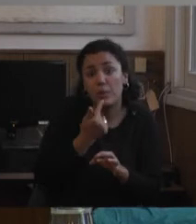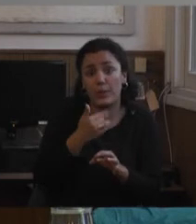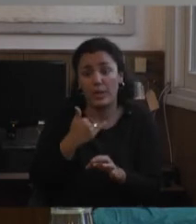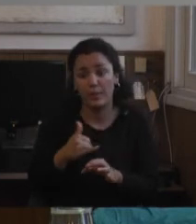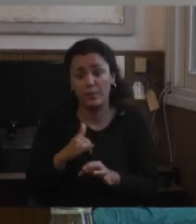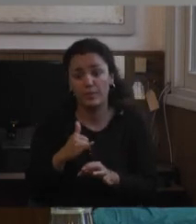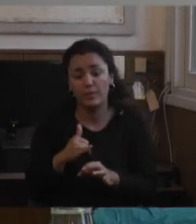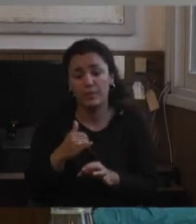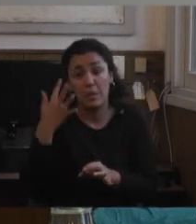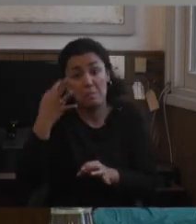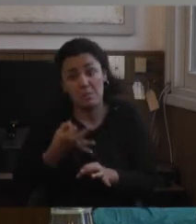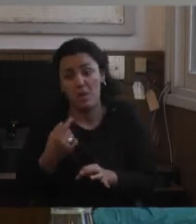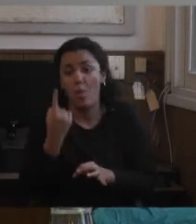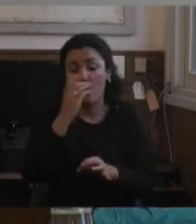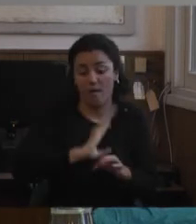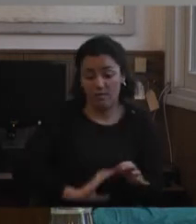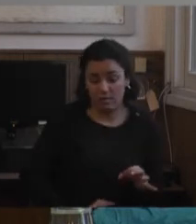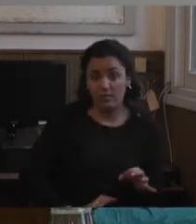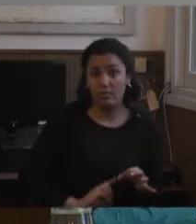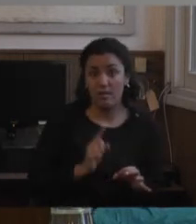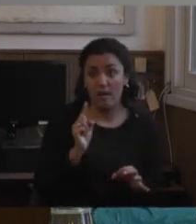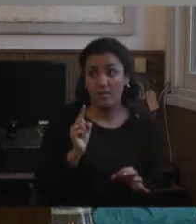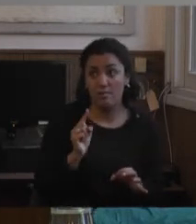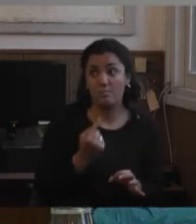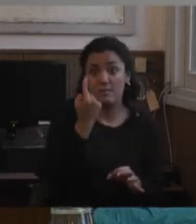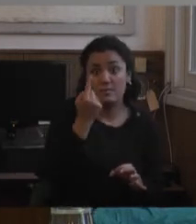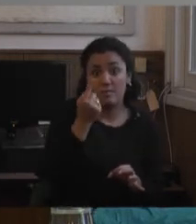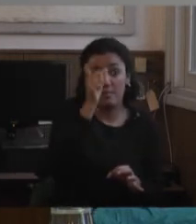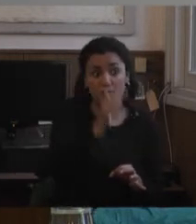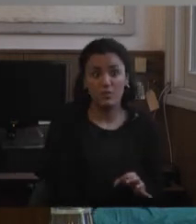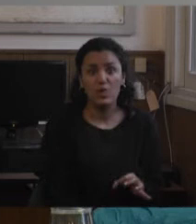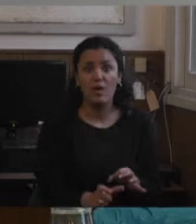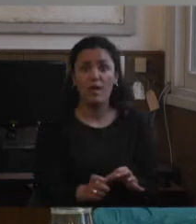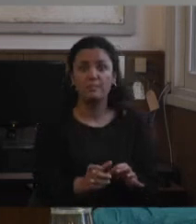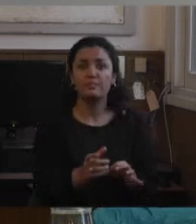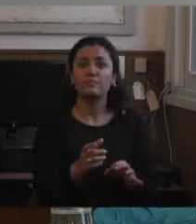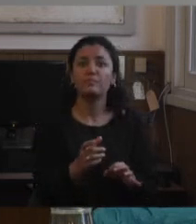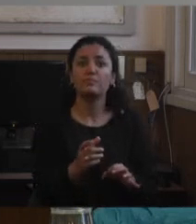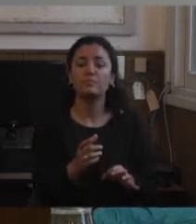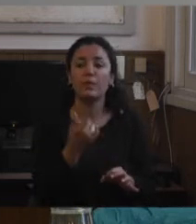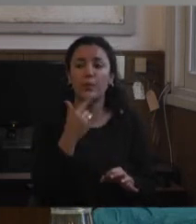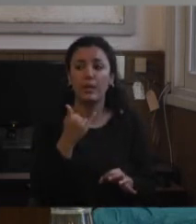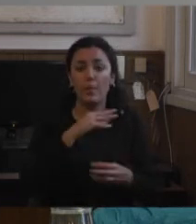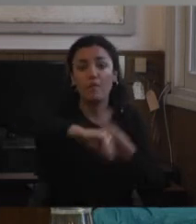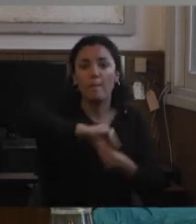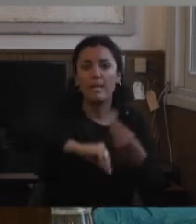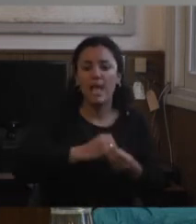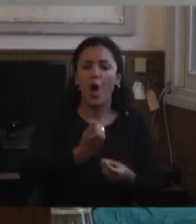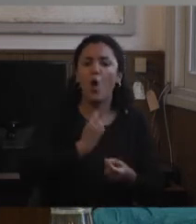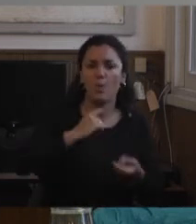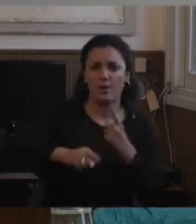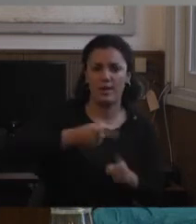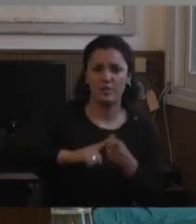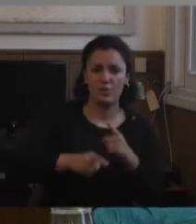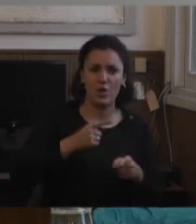yo creo que una característica fundamental de cómo está una persona es, primero en relación a la familia que tiene, es decir, cómo la familia